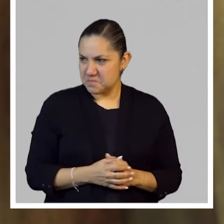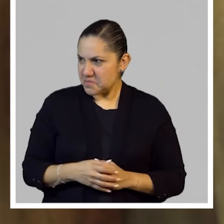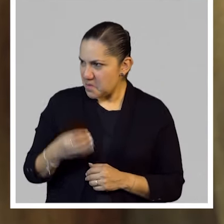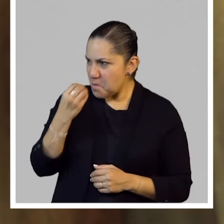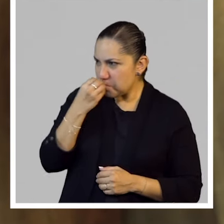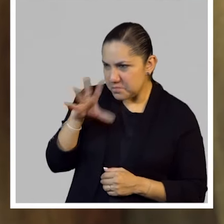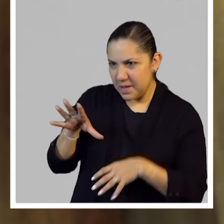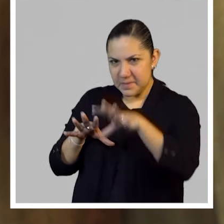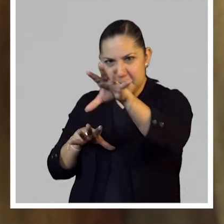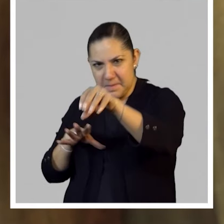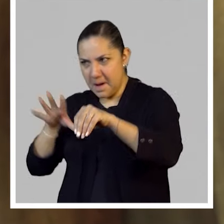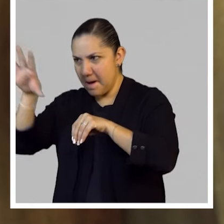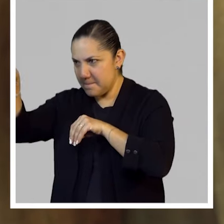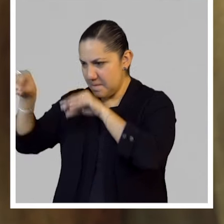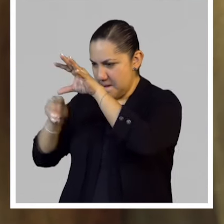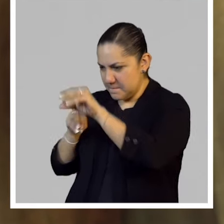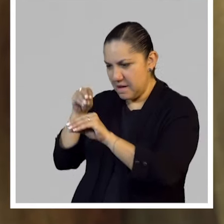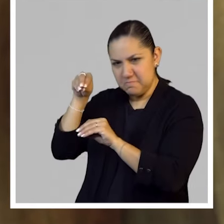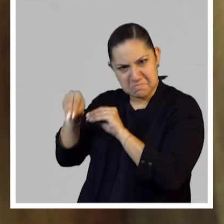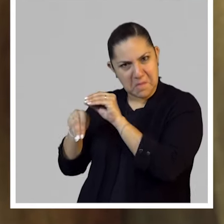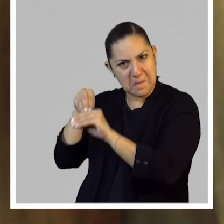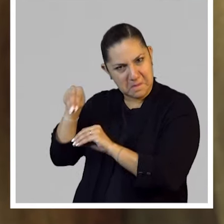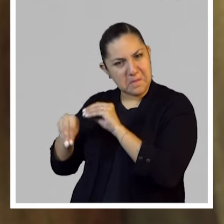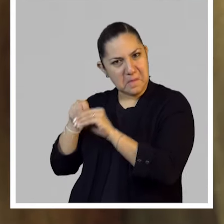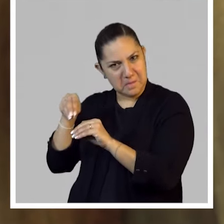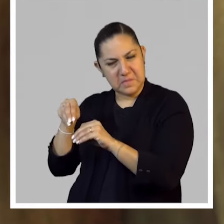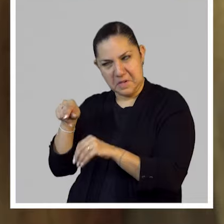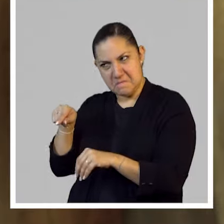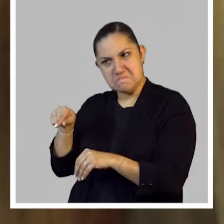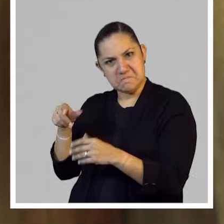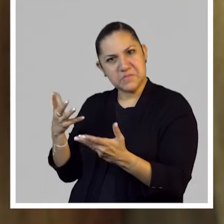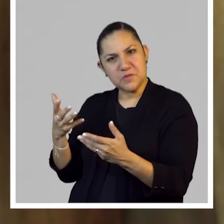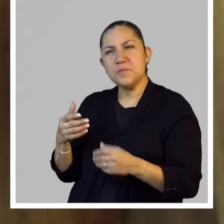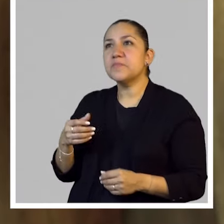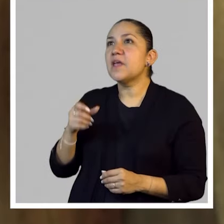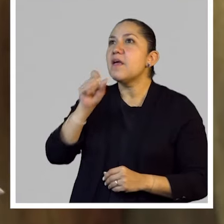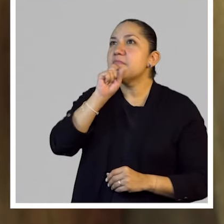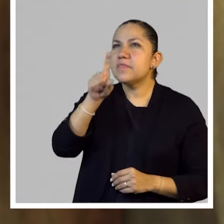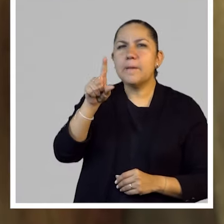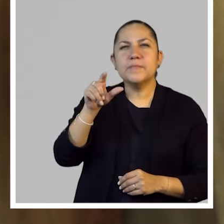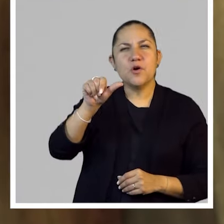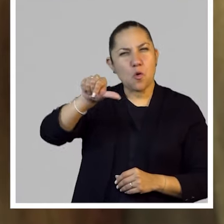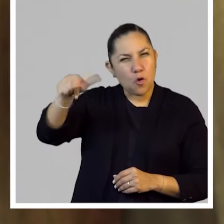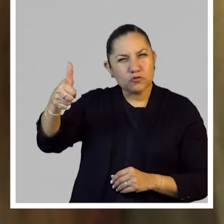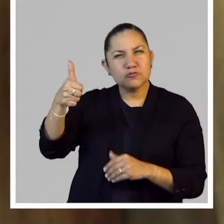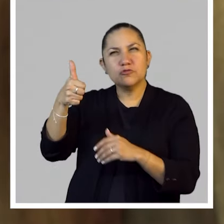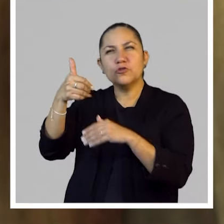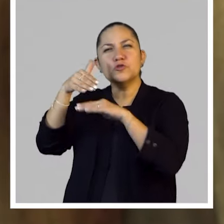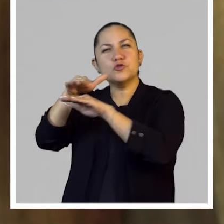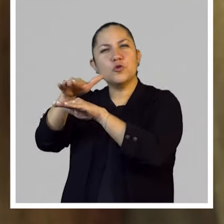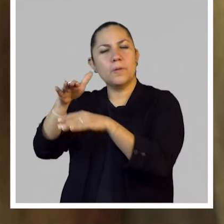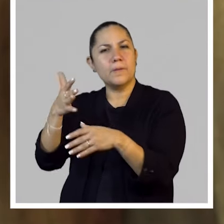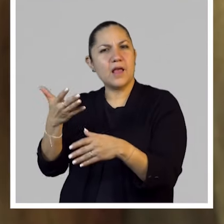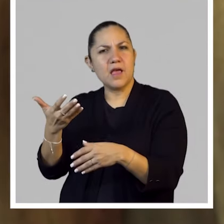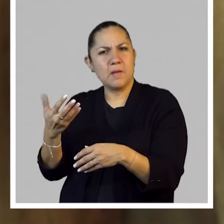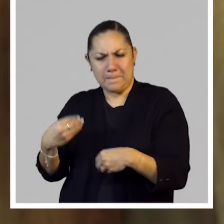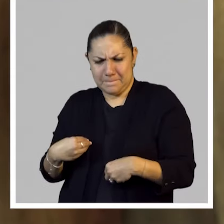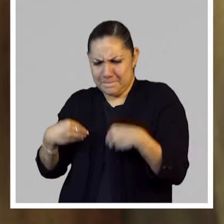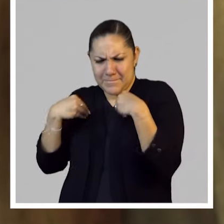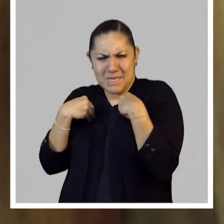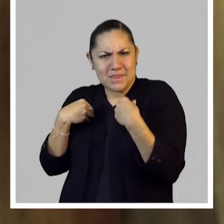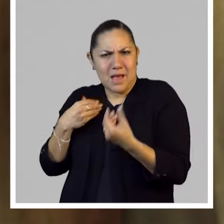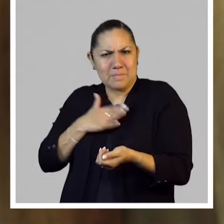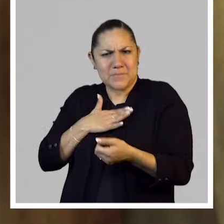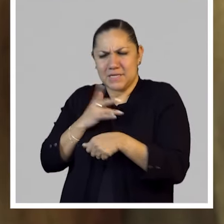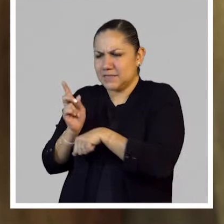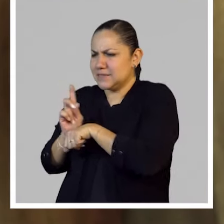que era como de, casi que de, no sé, como de mandar algo cotidiano, ¿no? O una, casi que una basura,